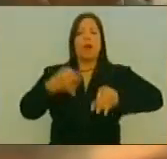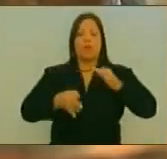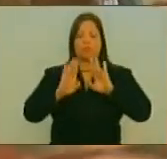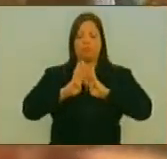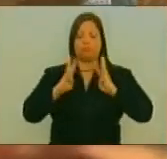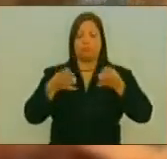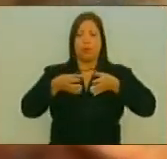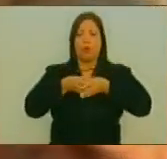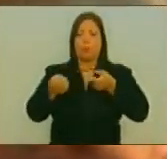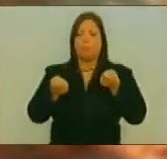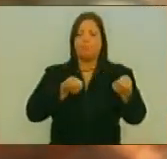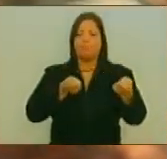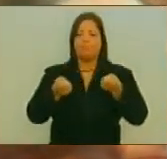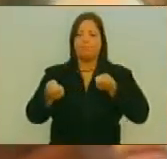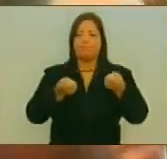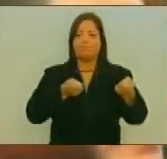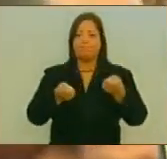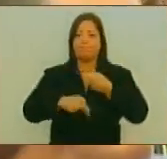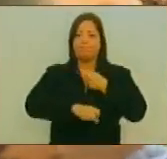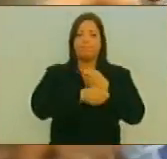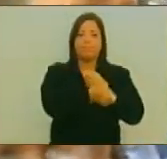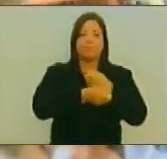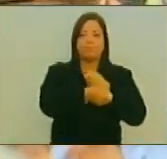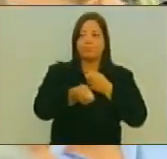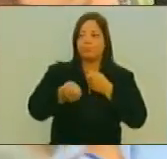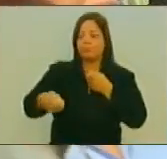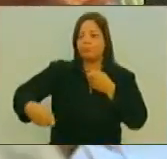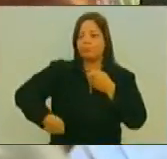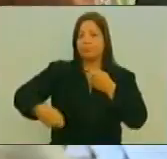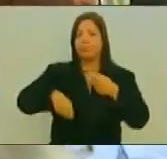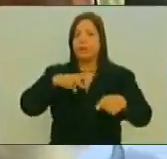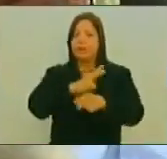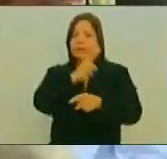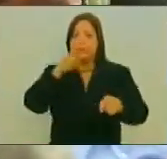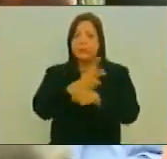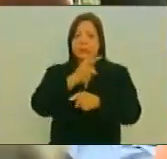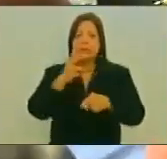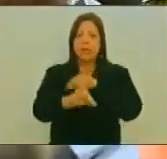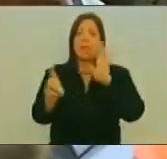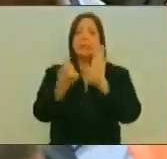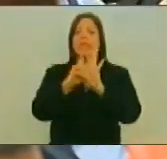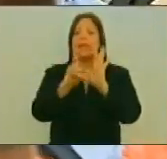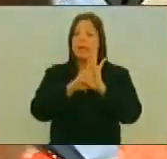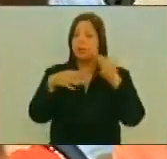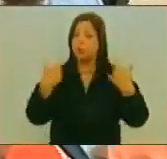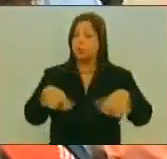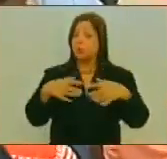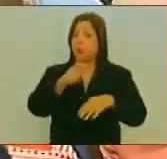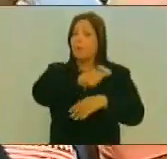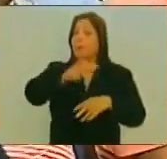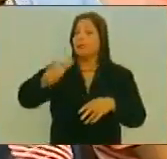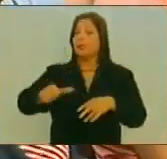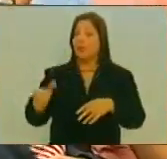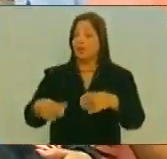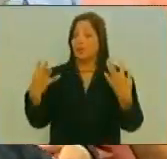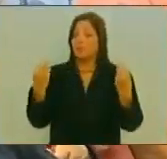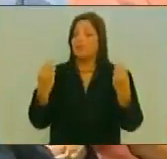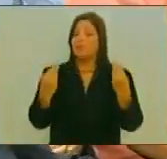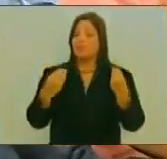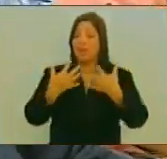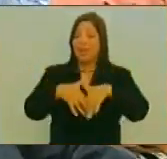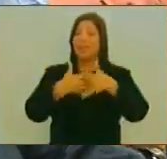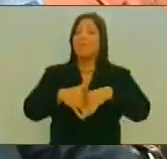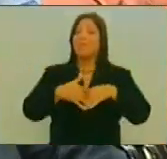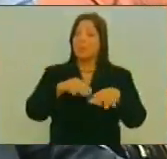Que generó mecanismos para la extorsión Y la violación sistemática de los derechos De las personas naturales y